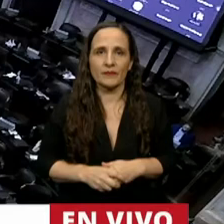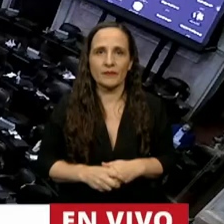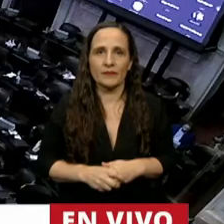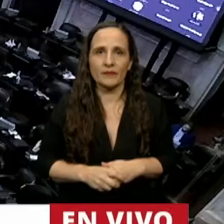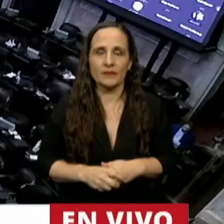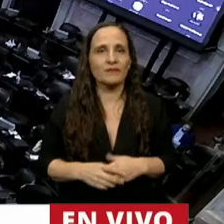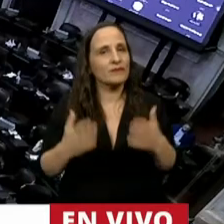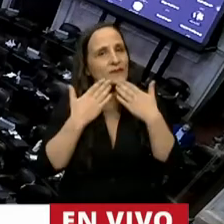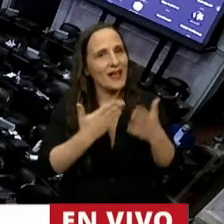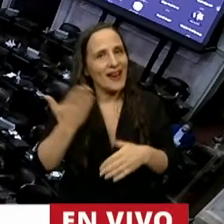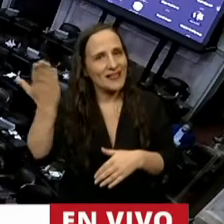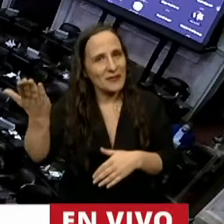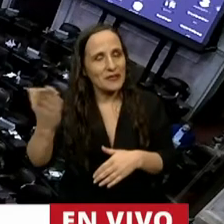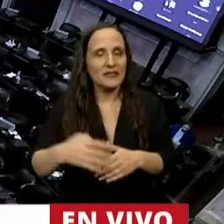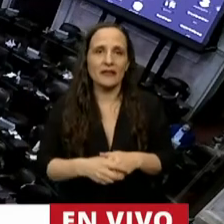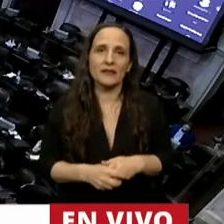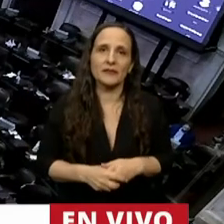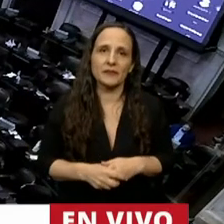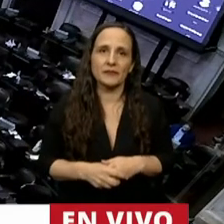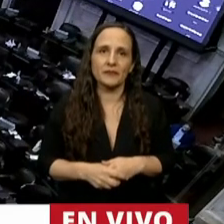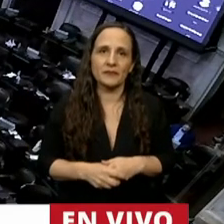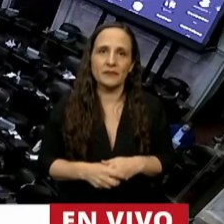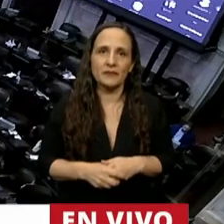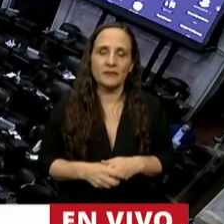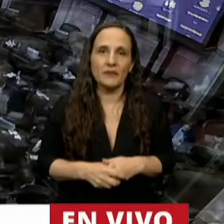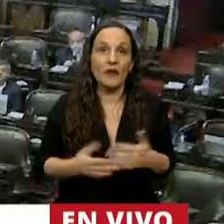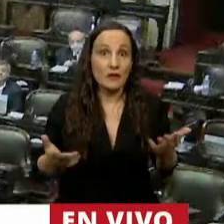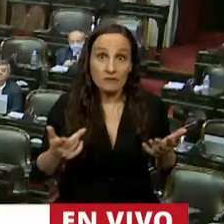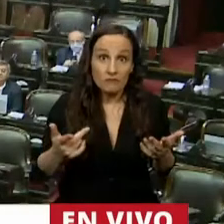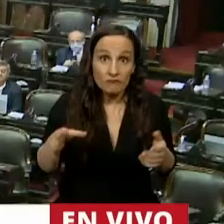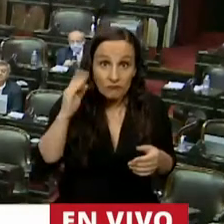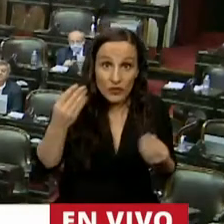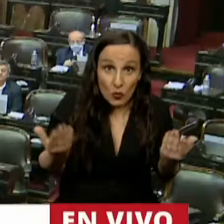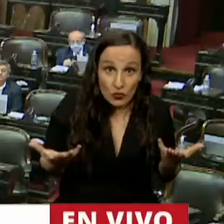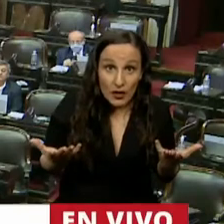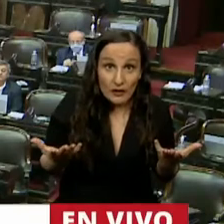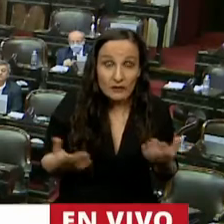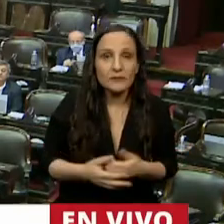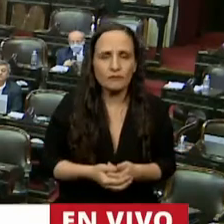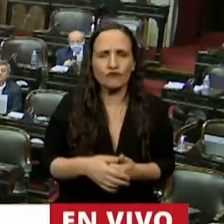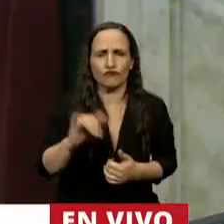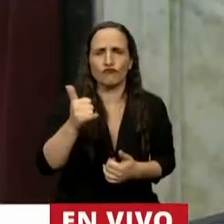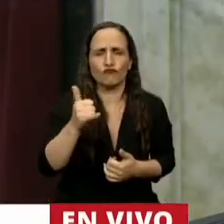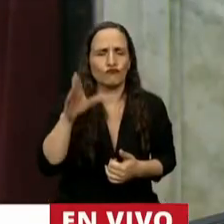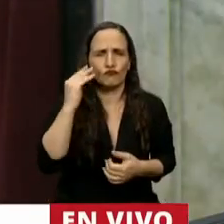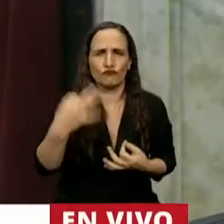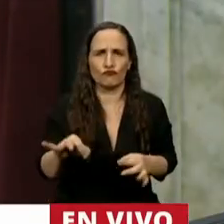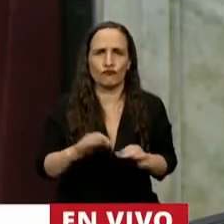Gracias, Presidente. Es para plantear... ¿Se escucha? Sí, lo escuchamos perfectamente.